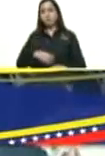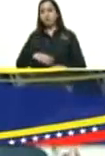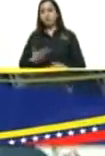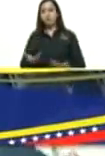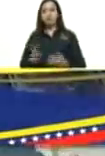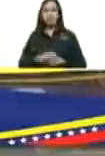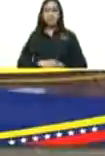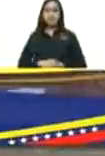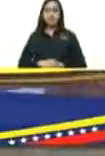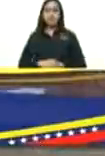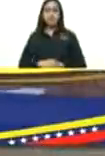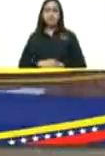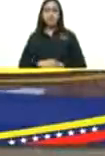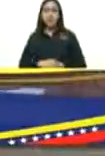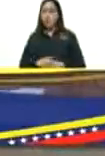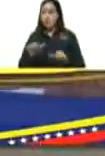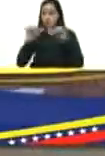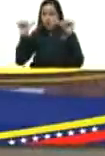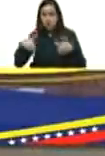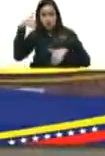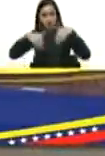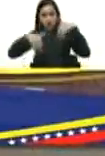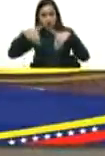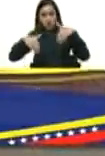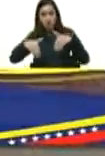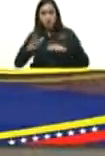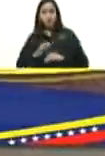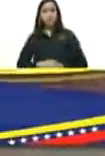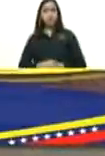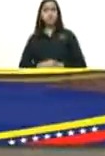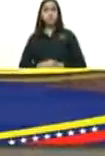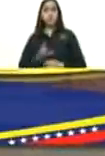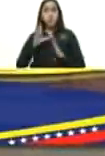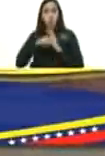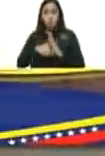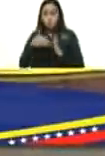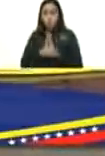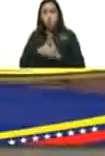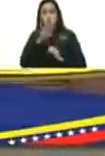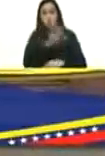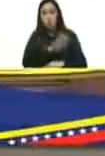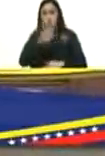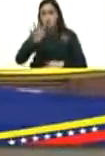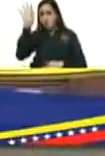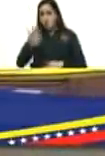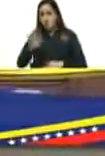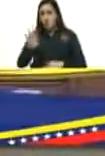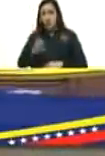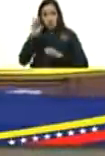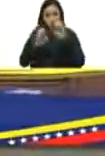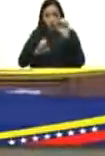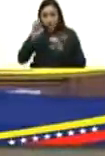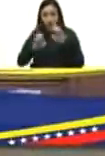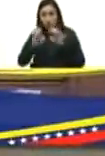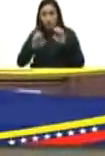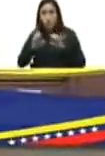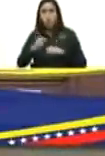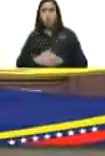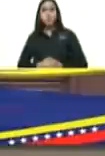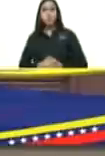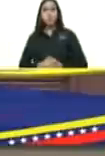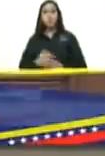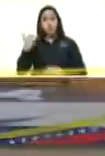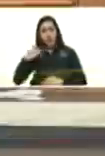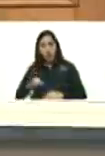así que bueno está el sistema electoral y luego además del 54% de las auditorías hay